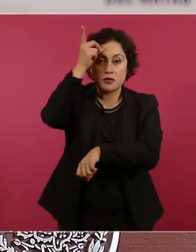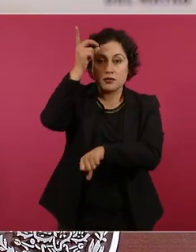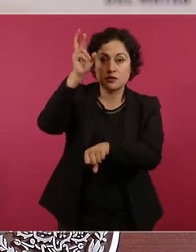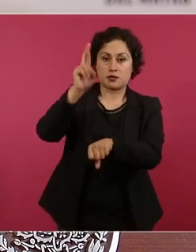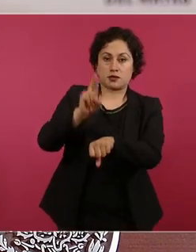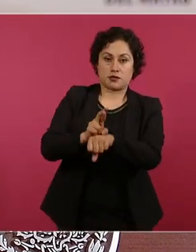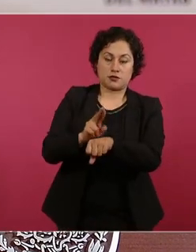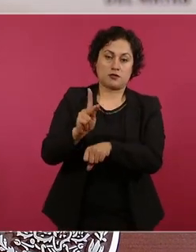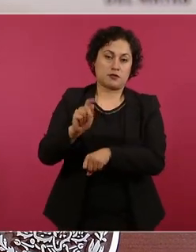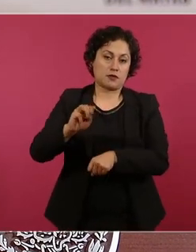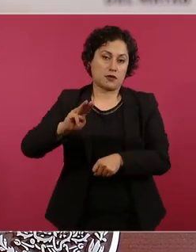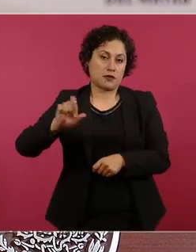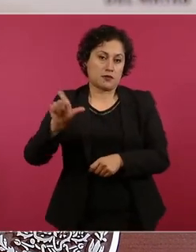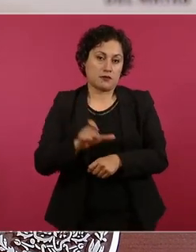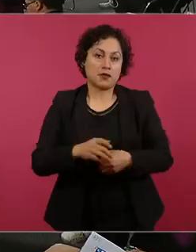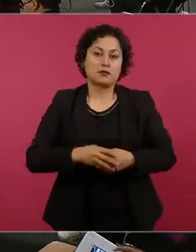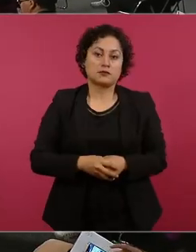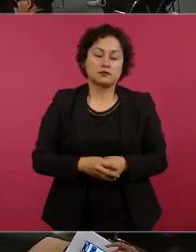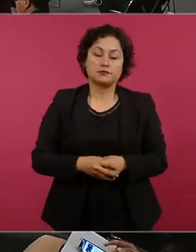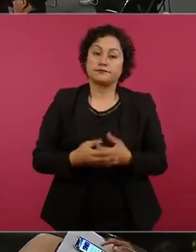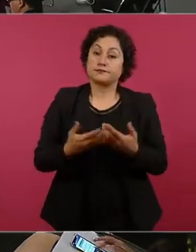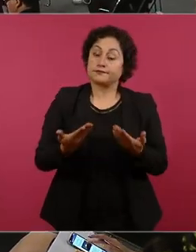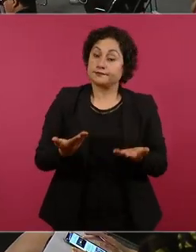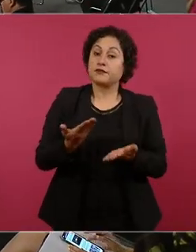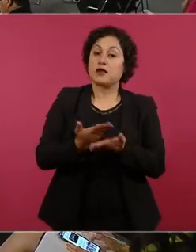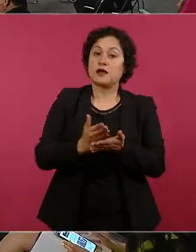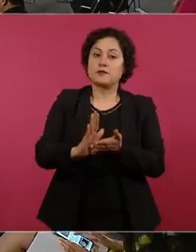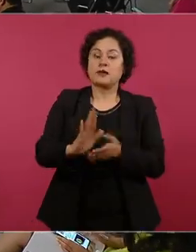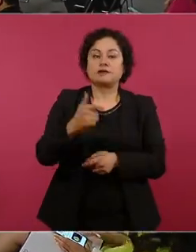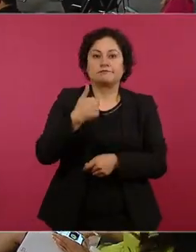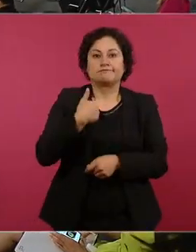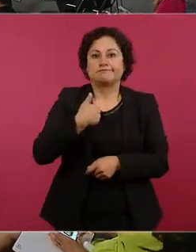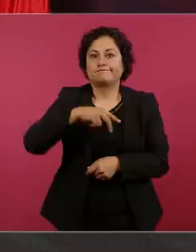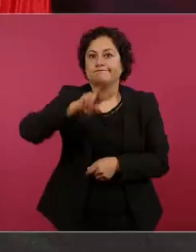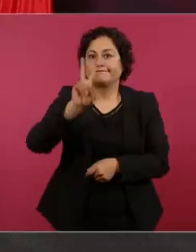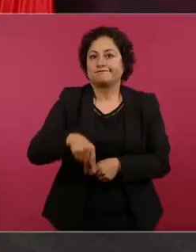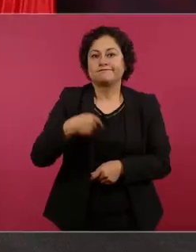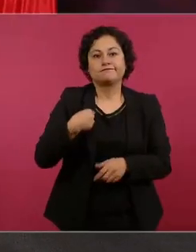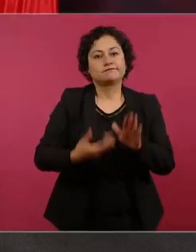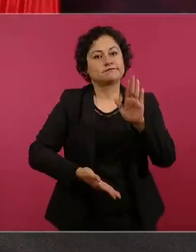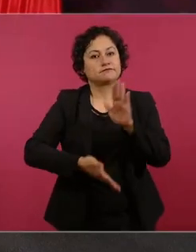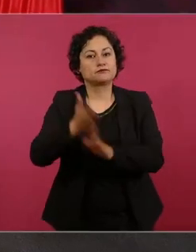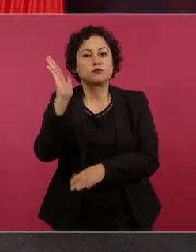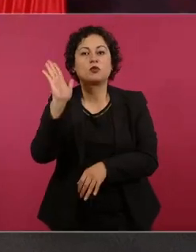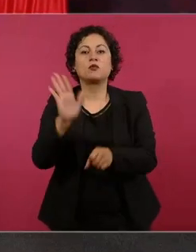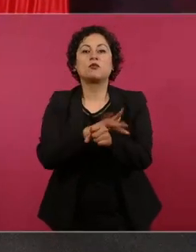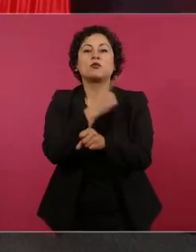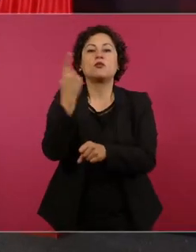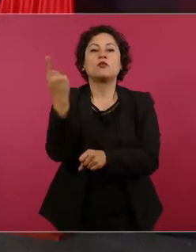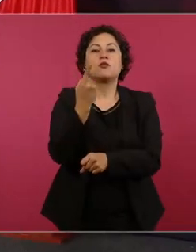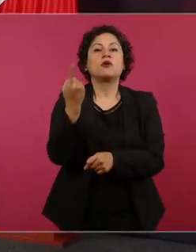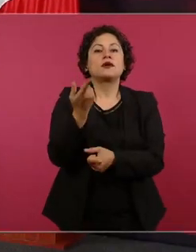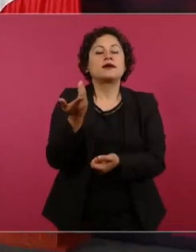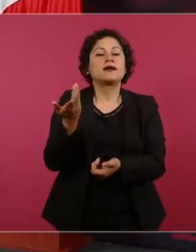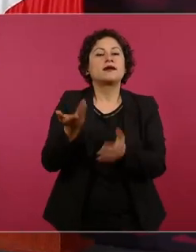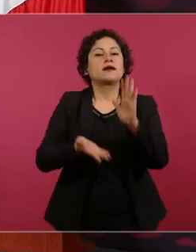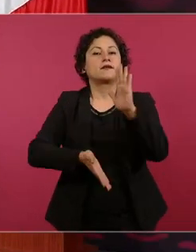de Pemex y precisamente me tengo que ir porque vamos a la conmemoración